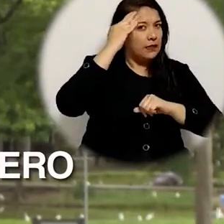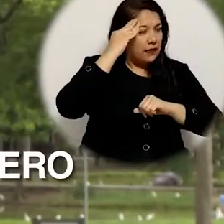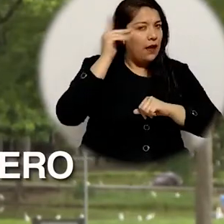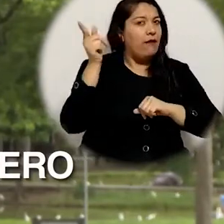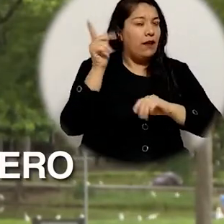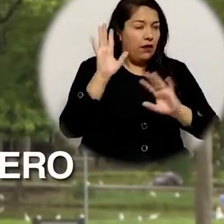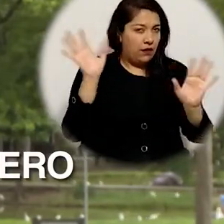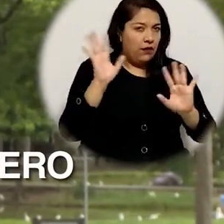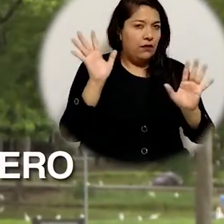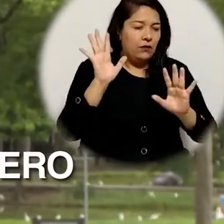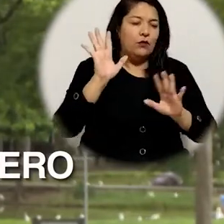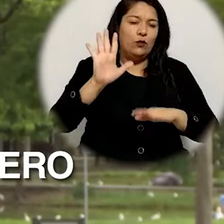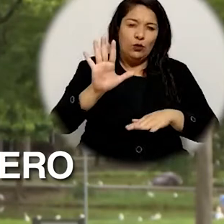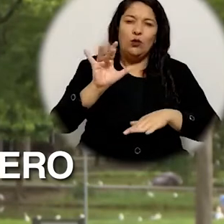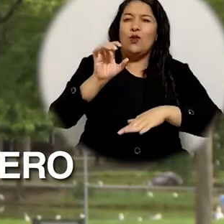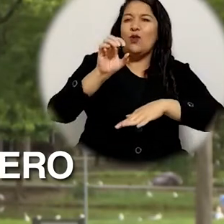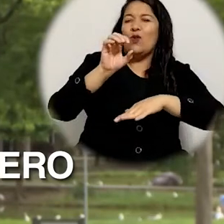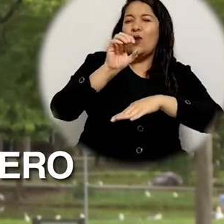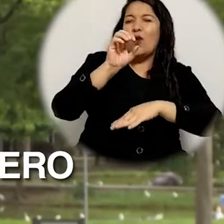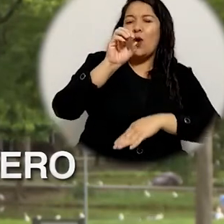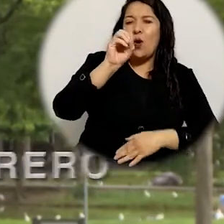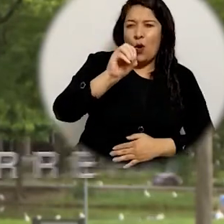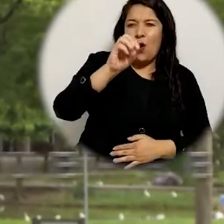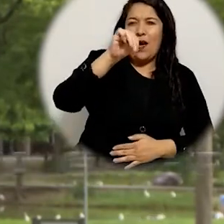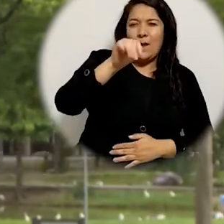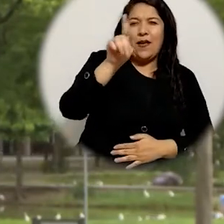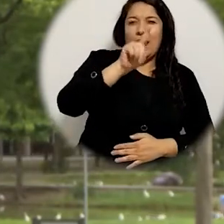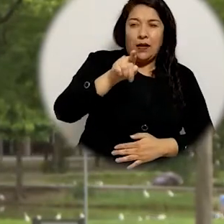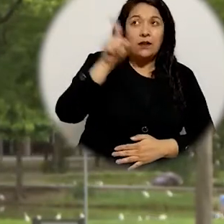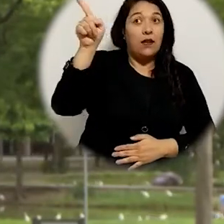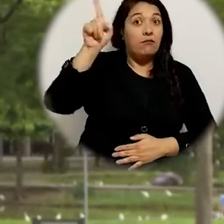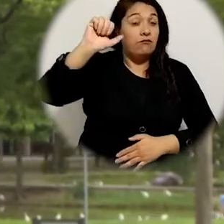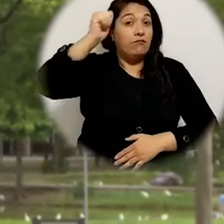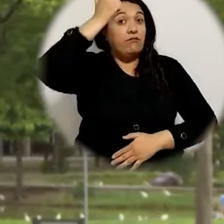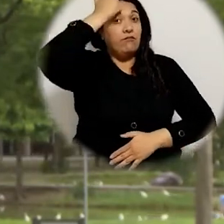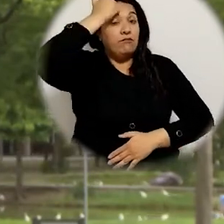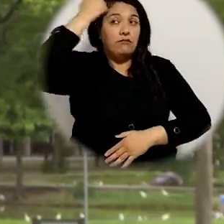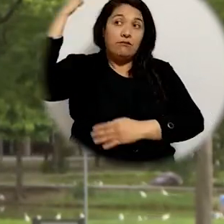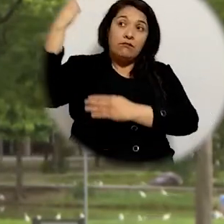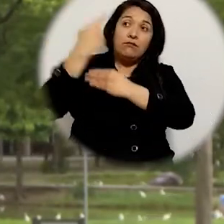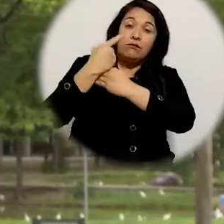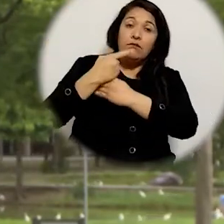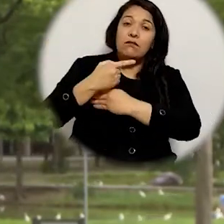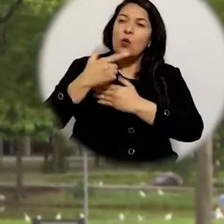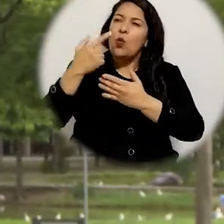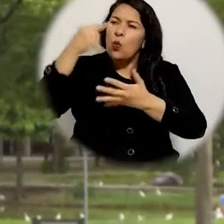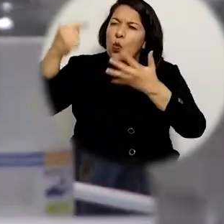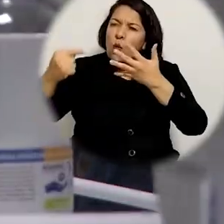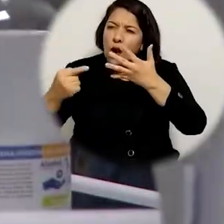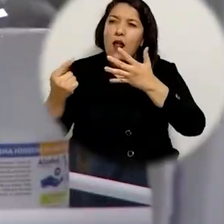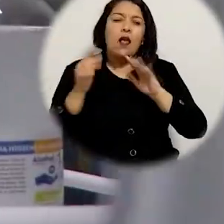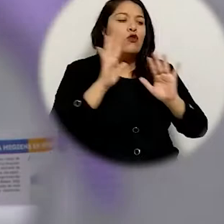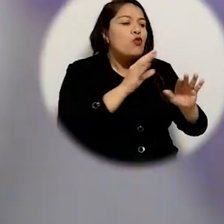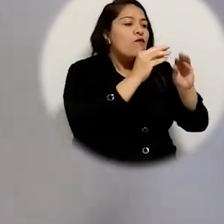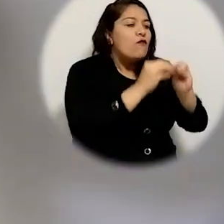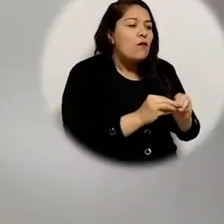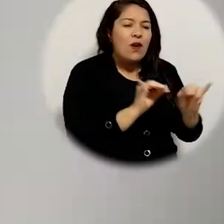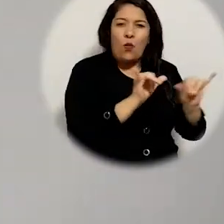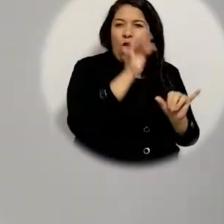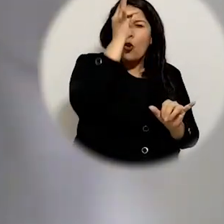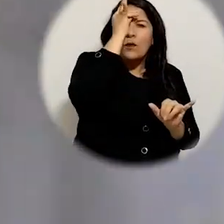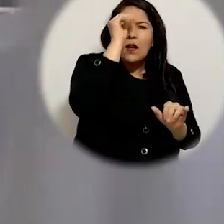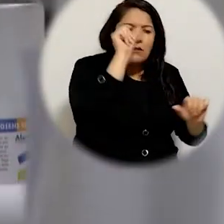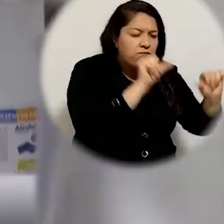recomendaciones de la Organización Mundial de la Salud Este es un gel grado